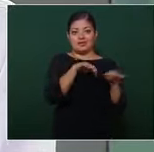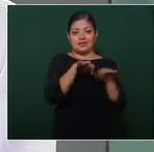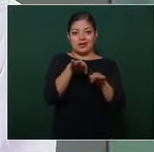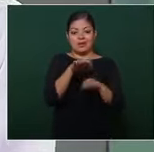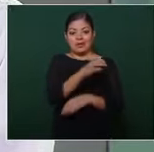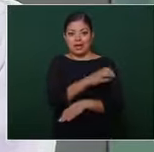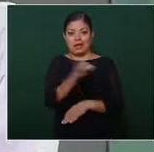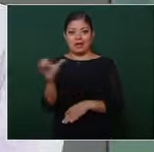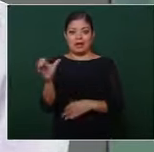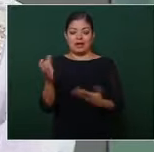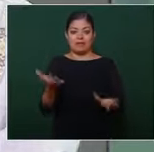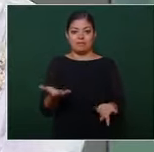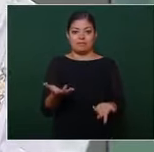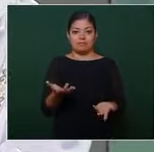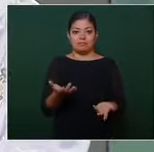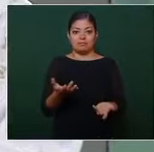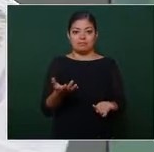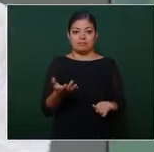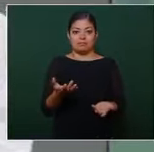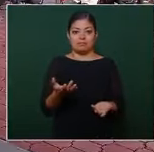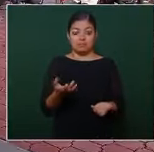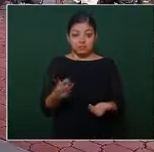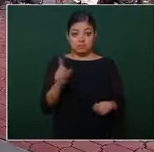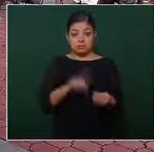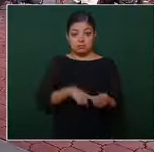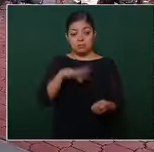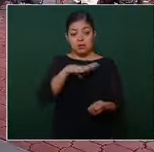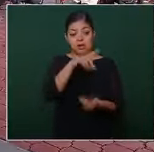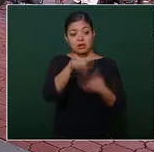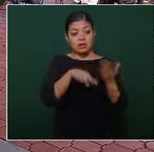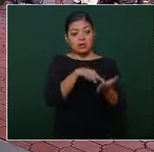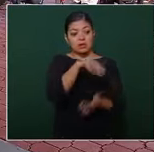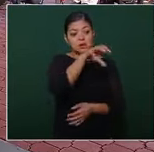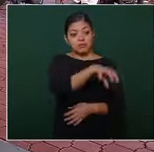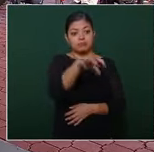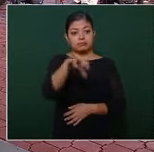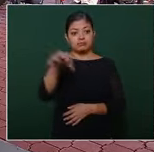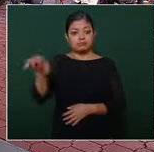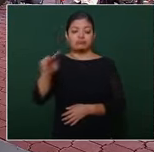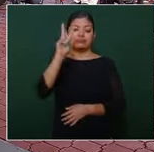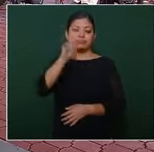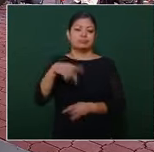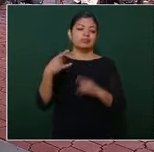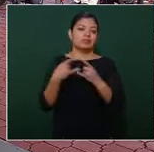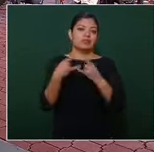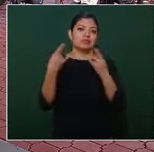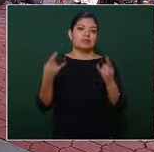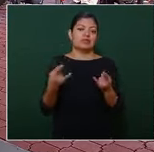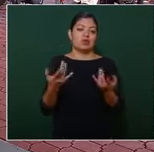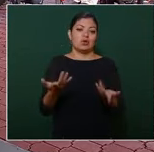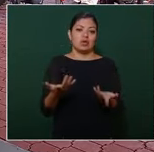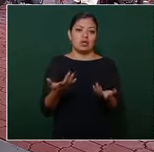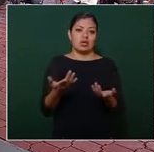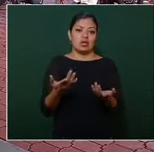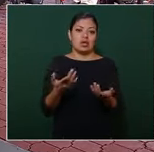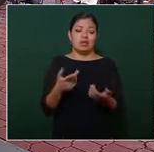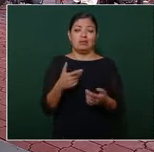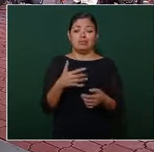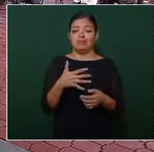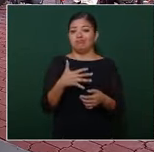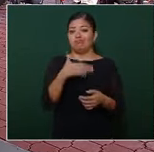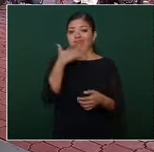nos dejaron unas plantas es una historia de corrupción